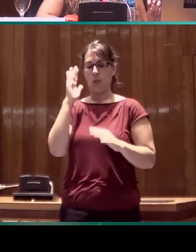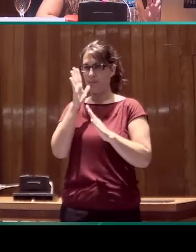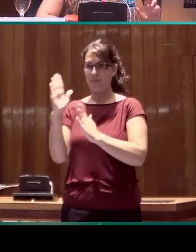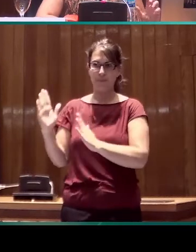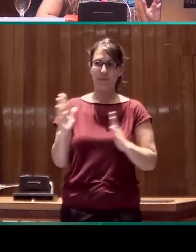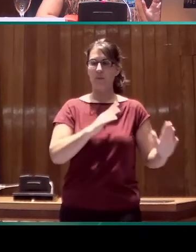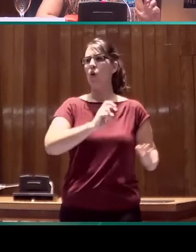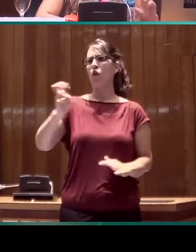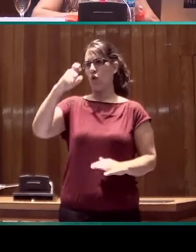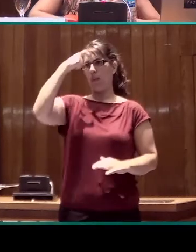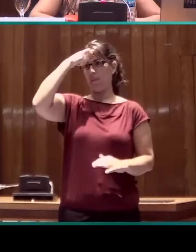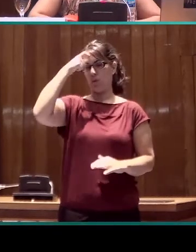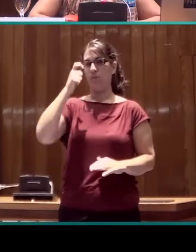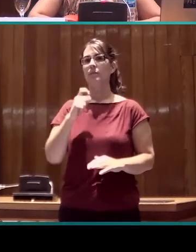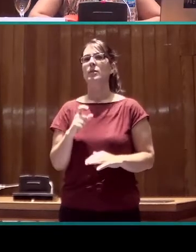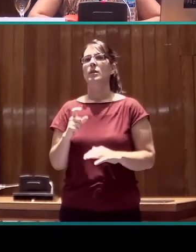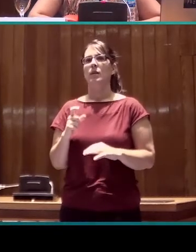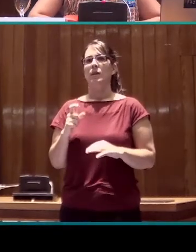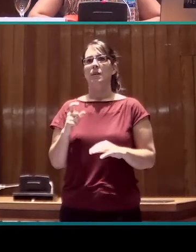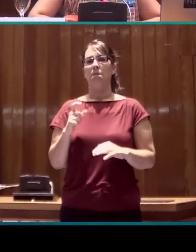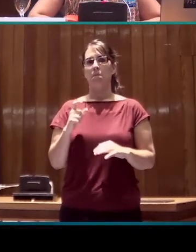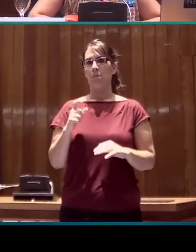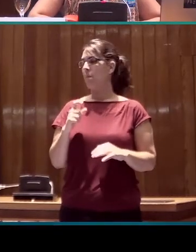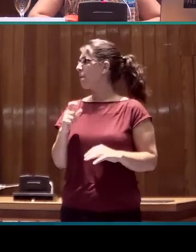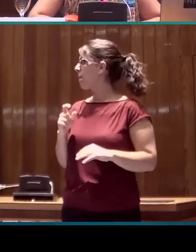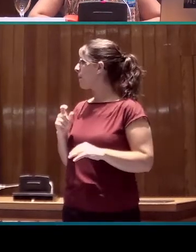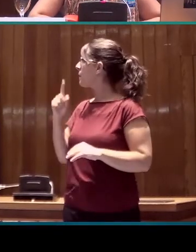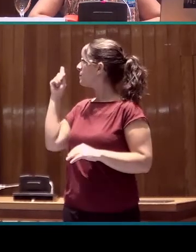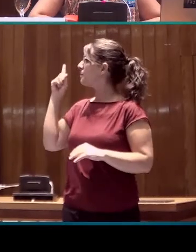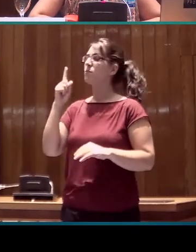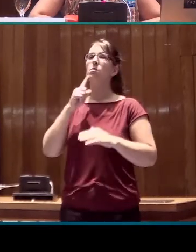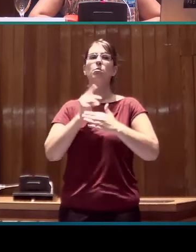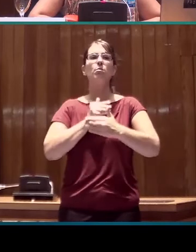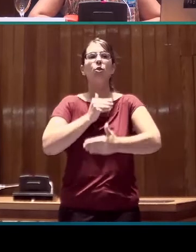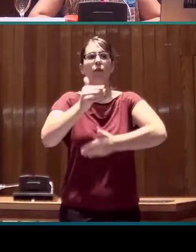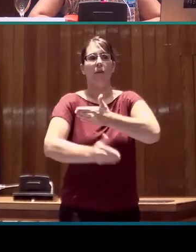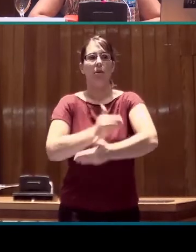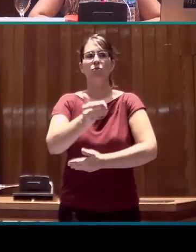concepto, y es con qué procedimientos se anotan las